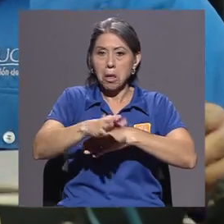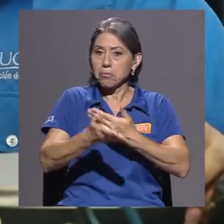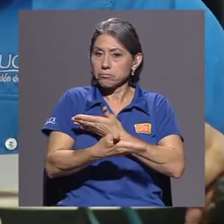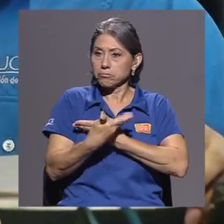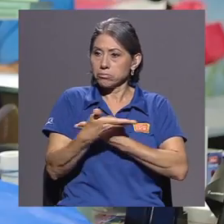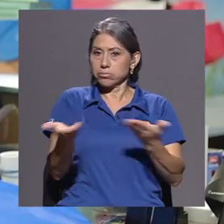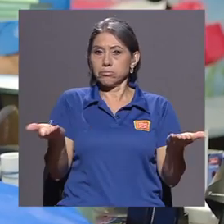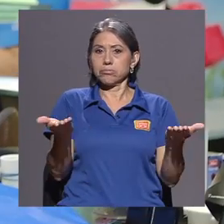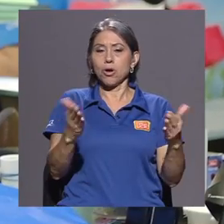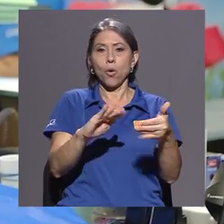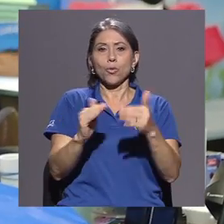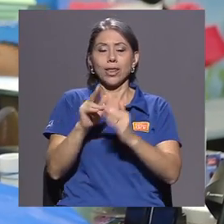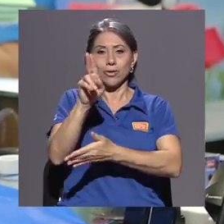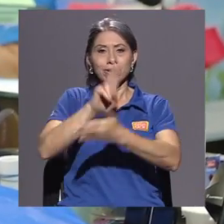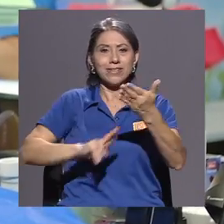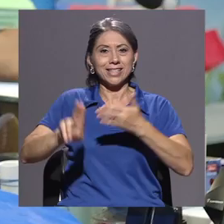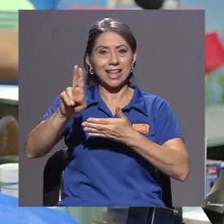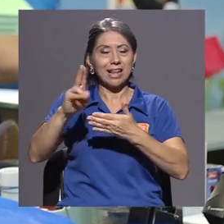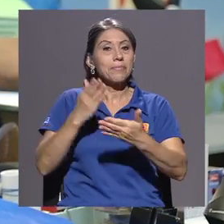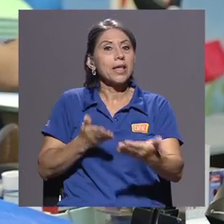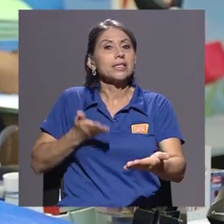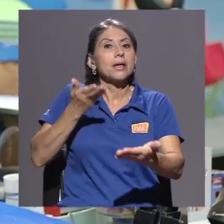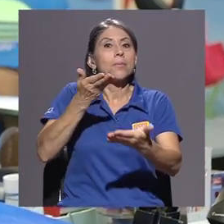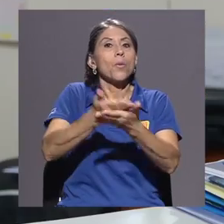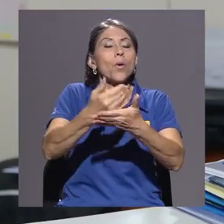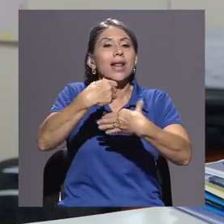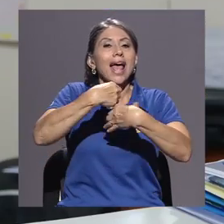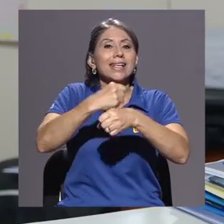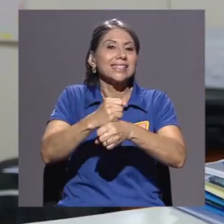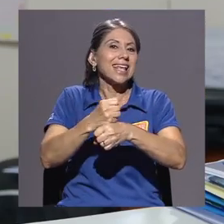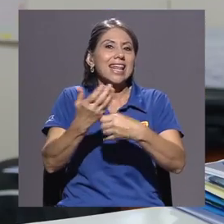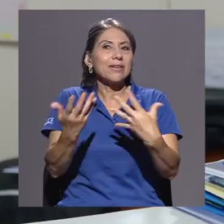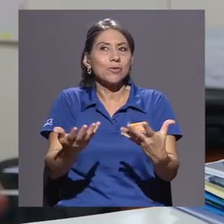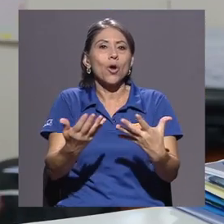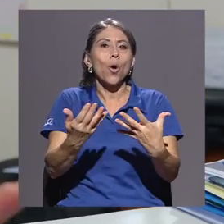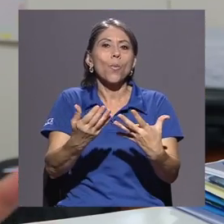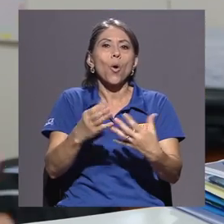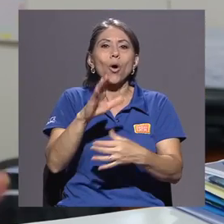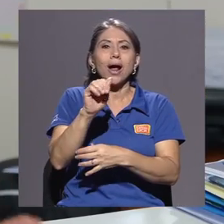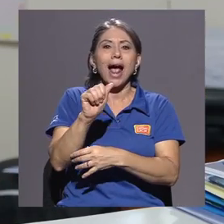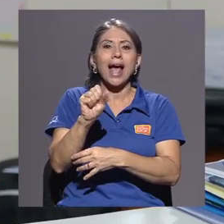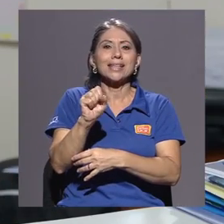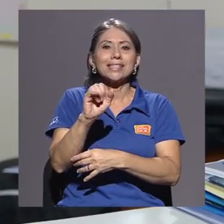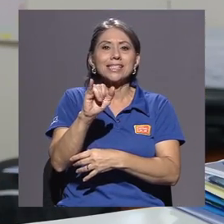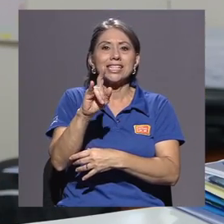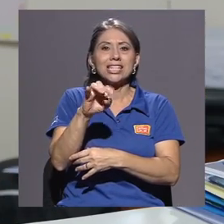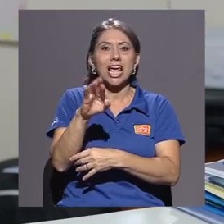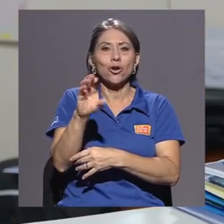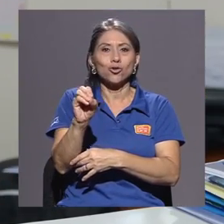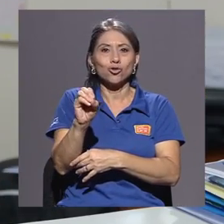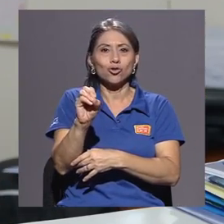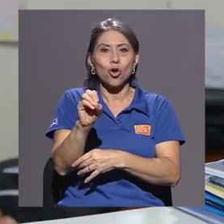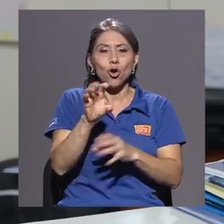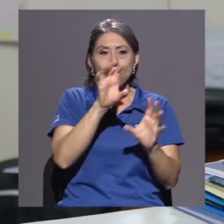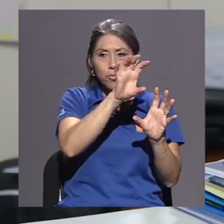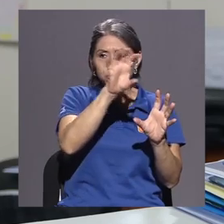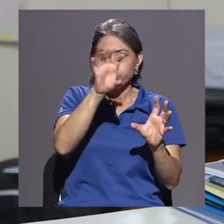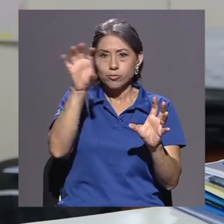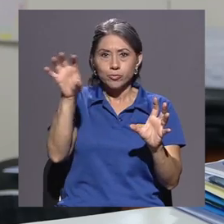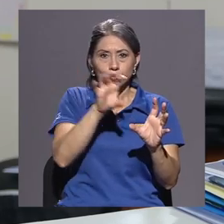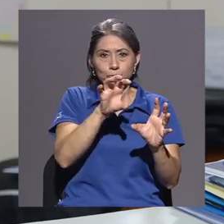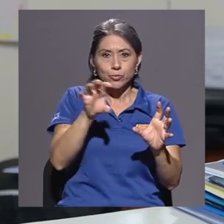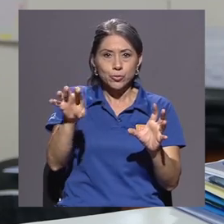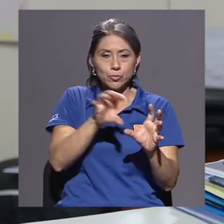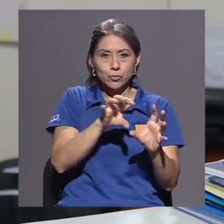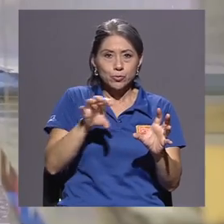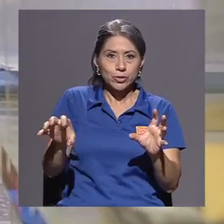comunidad universitaria. Se propone hacer unos casilleros, unos casilleros que son en un total de 56, porque no van